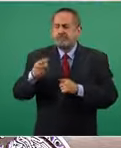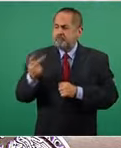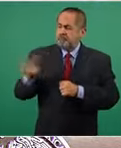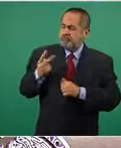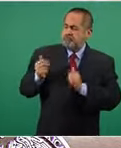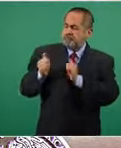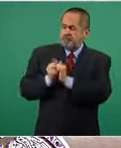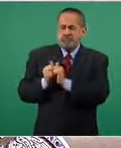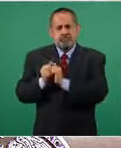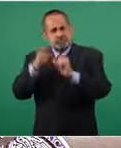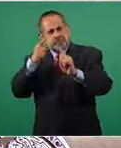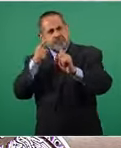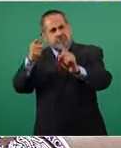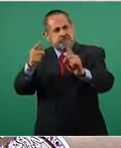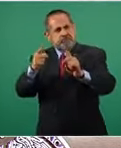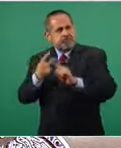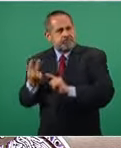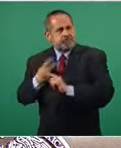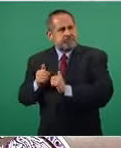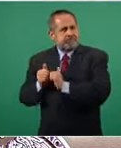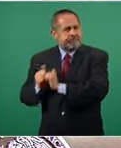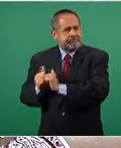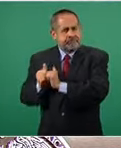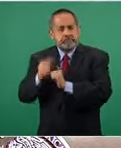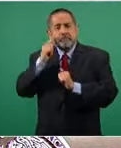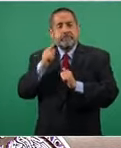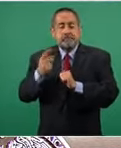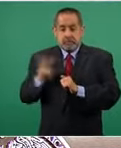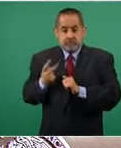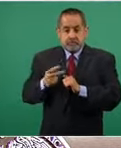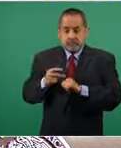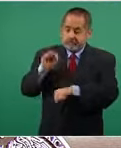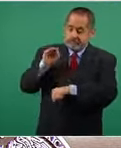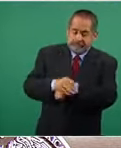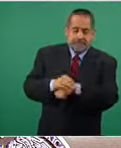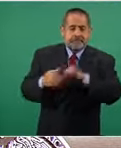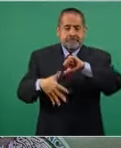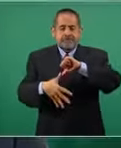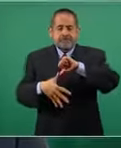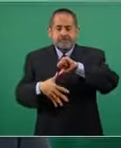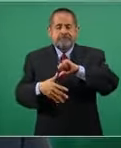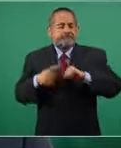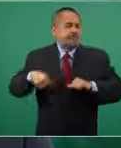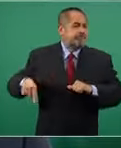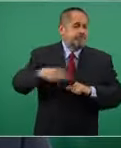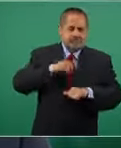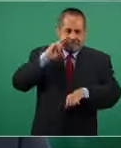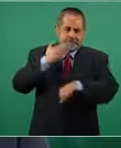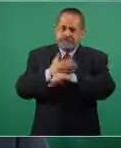futuro común y que esto ayude a la América Latina es una obligación que tenemos.